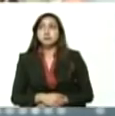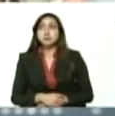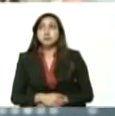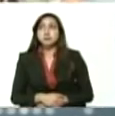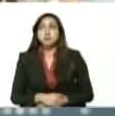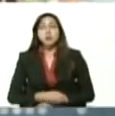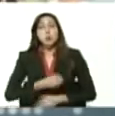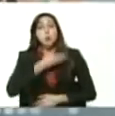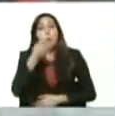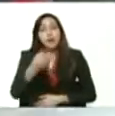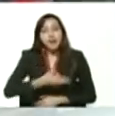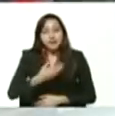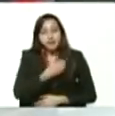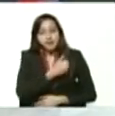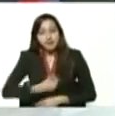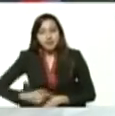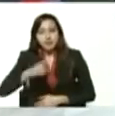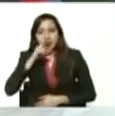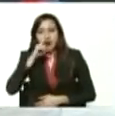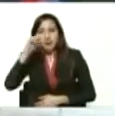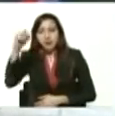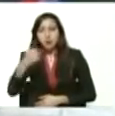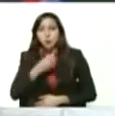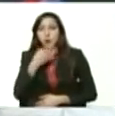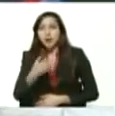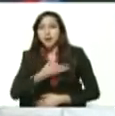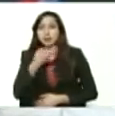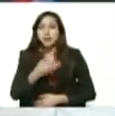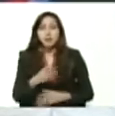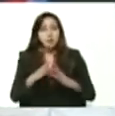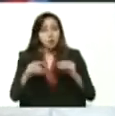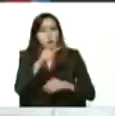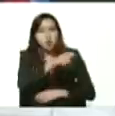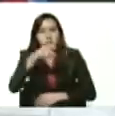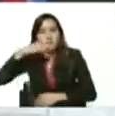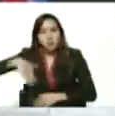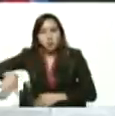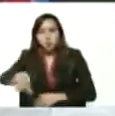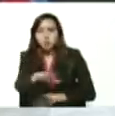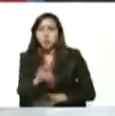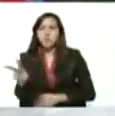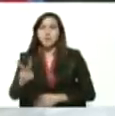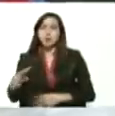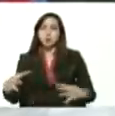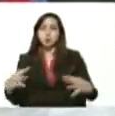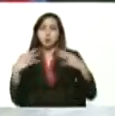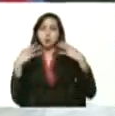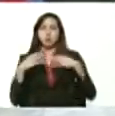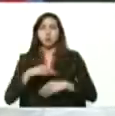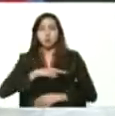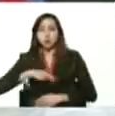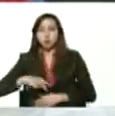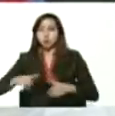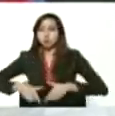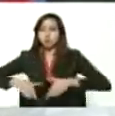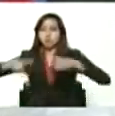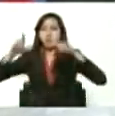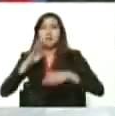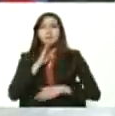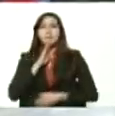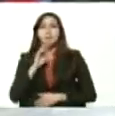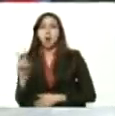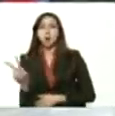Buenas tardes, presidente. Buenas tardes a todo el pueblo venezolano. Estamos aquí en la torre del Banco